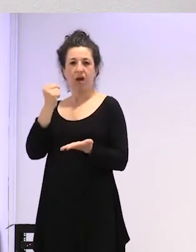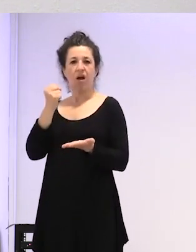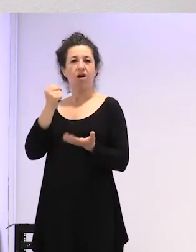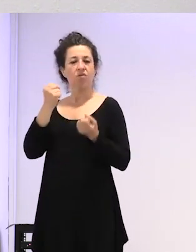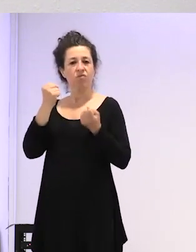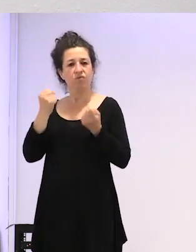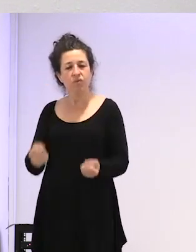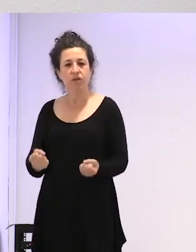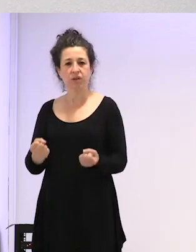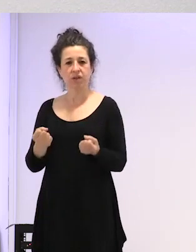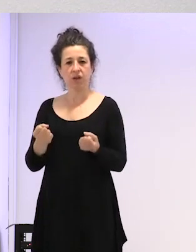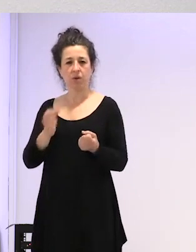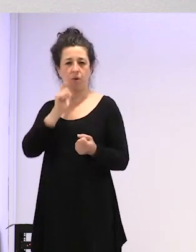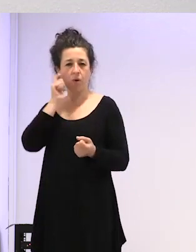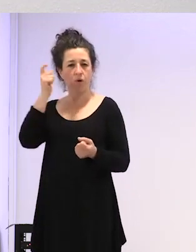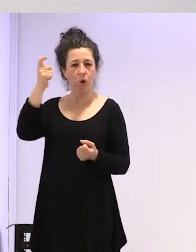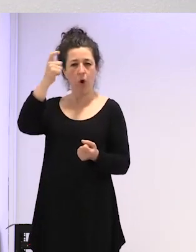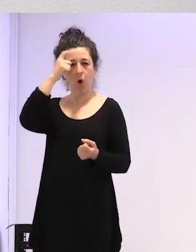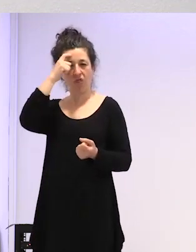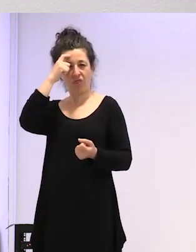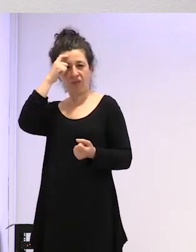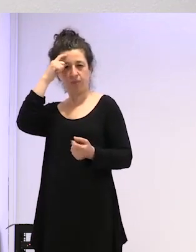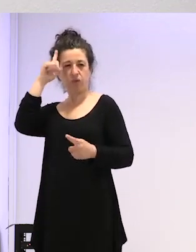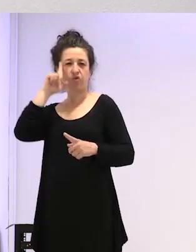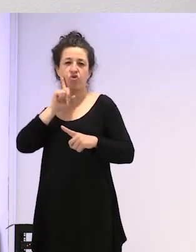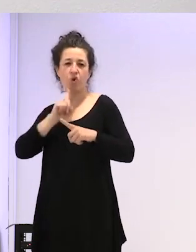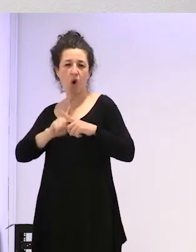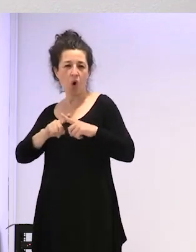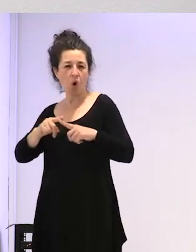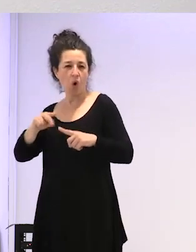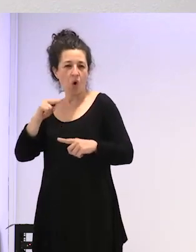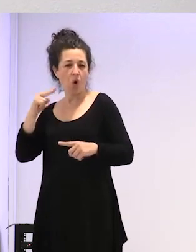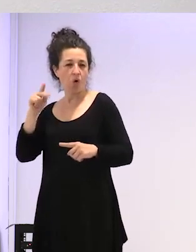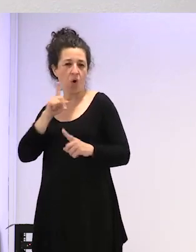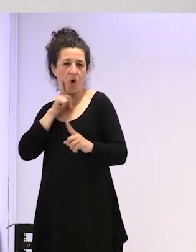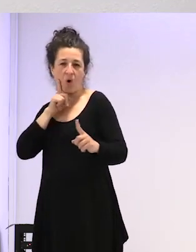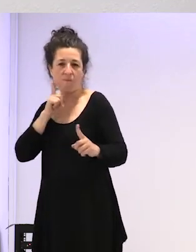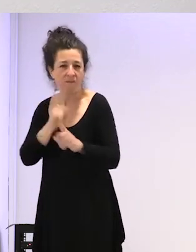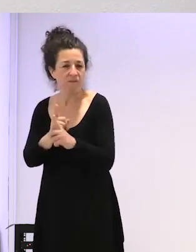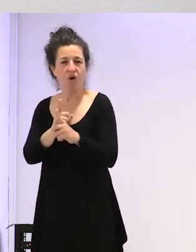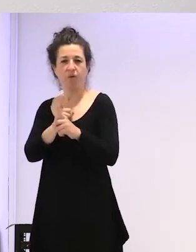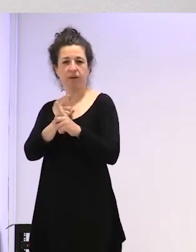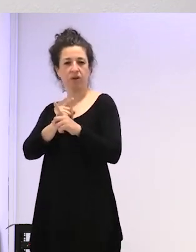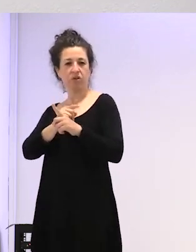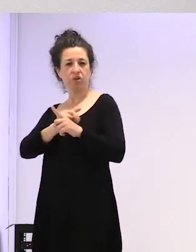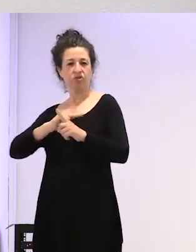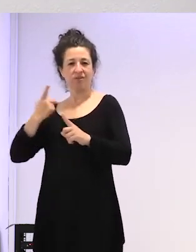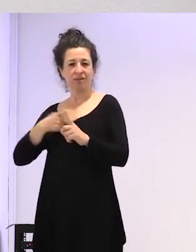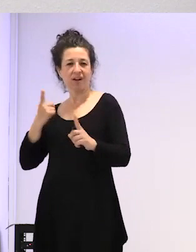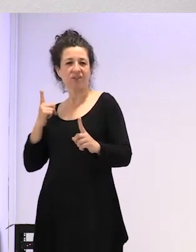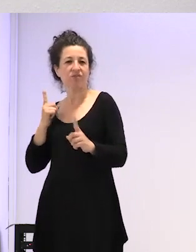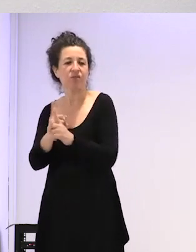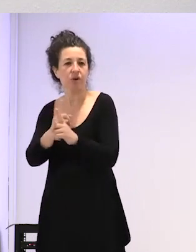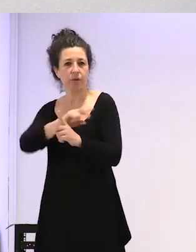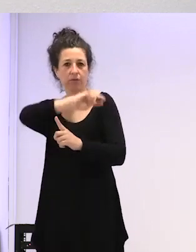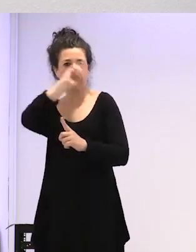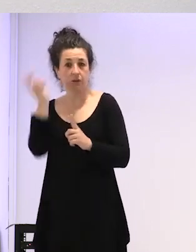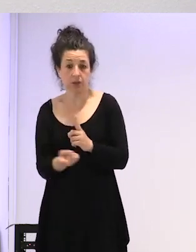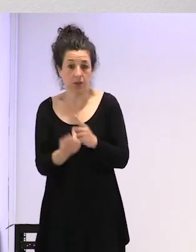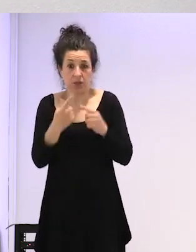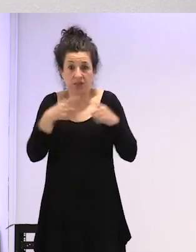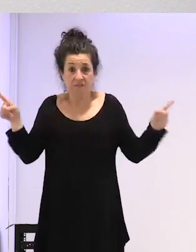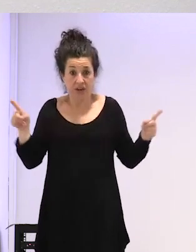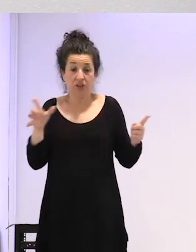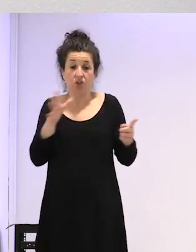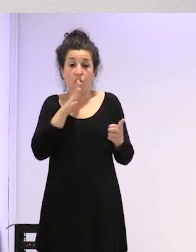potente, con unos conceptos homofóbicos, transfóbicos, digamos, no tienen nada que ver, por eso el recorrido de cada persona